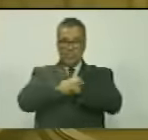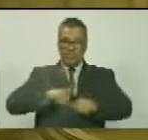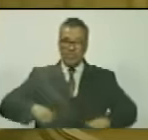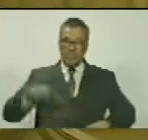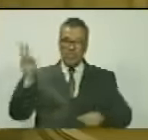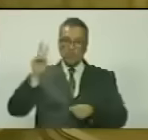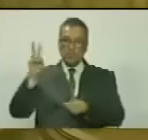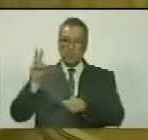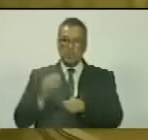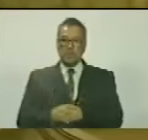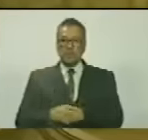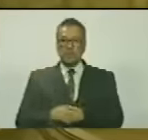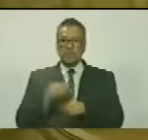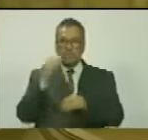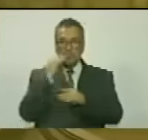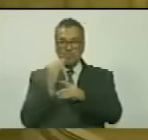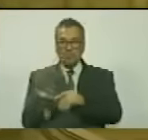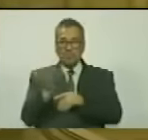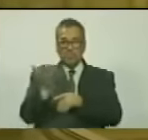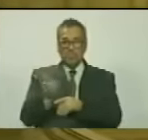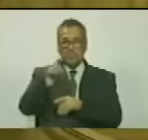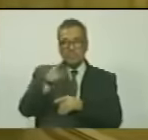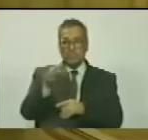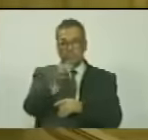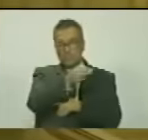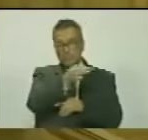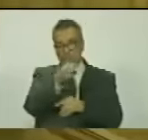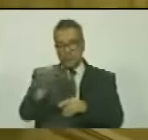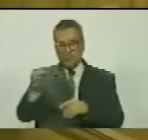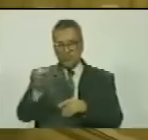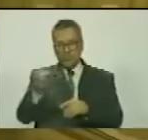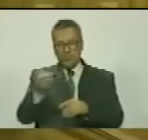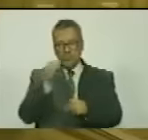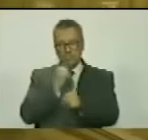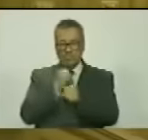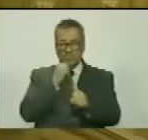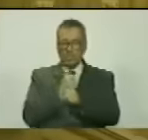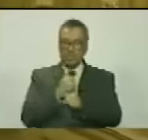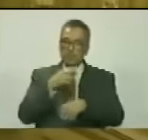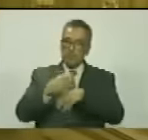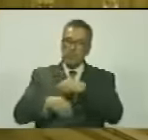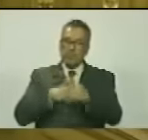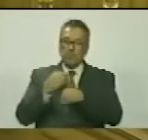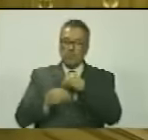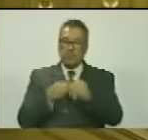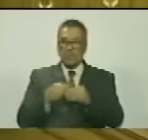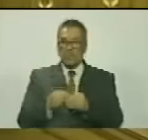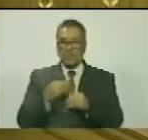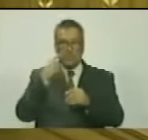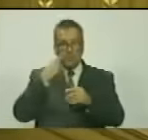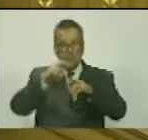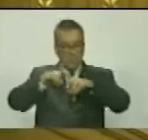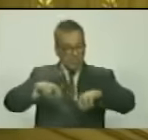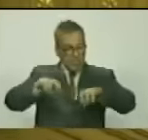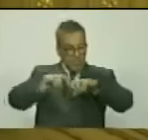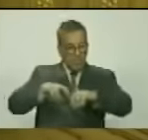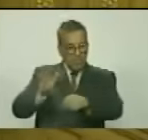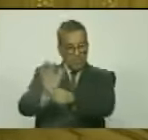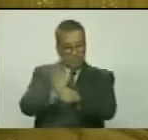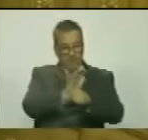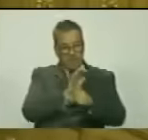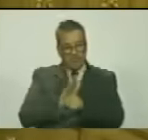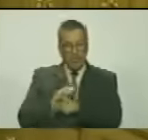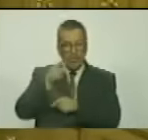venezolano destacado por su impecable desempeño en funciones de explorador protector